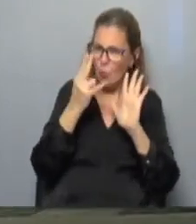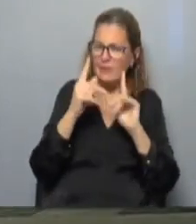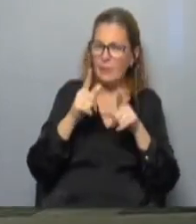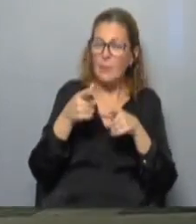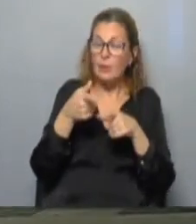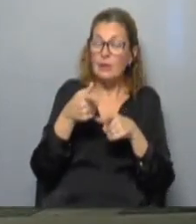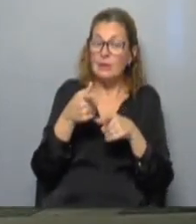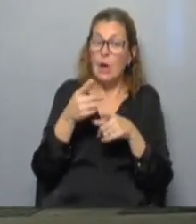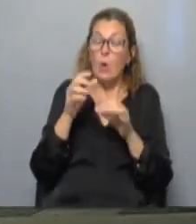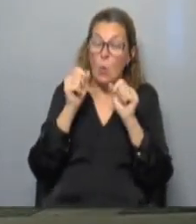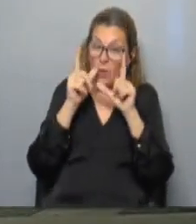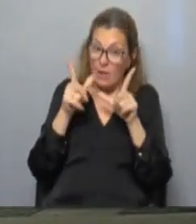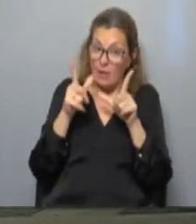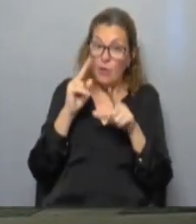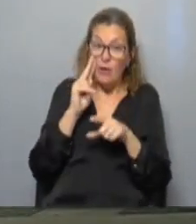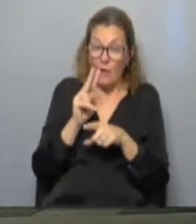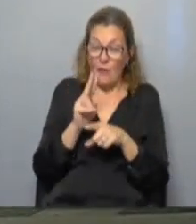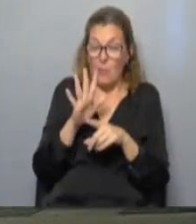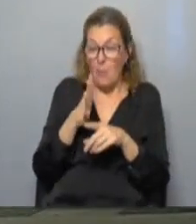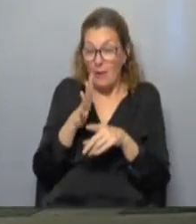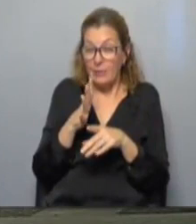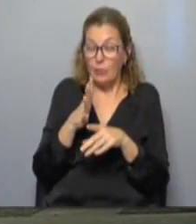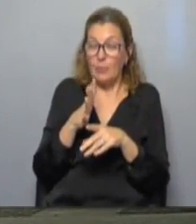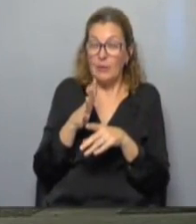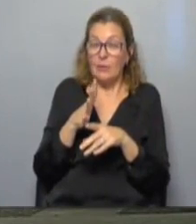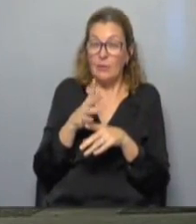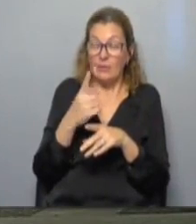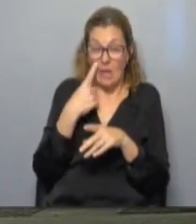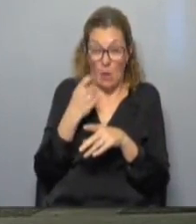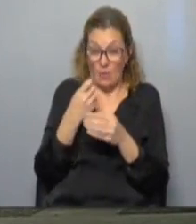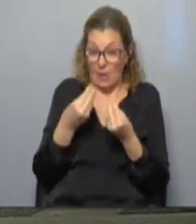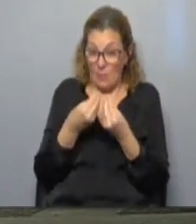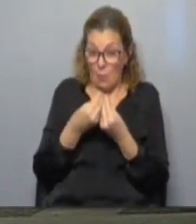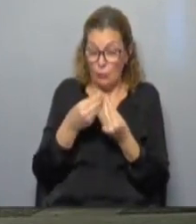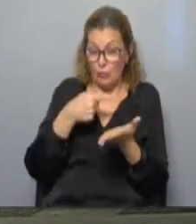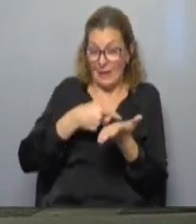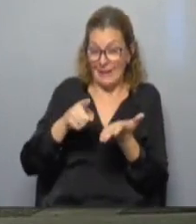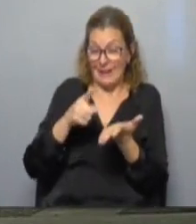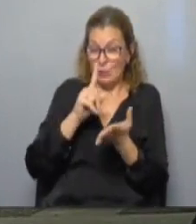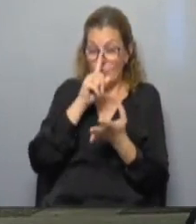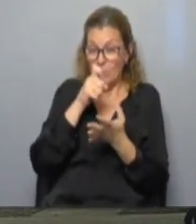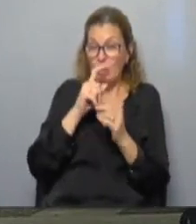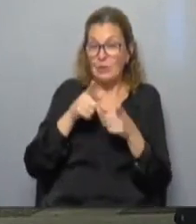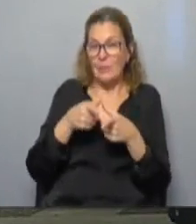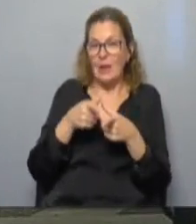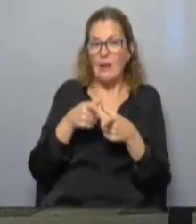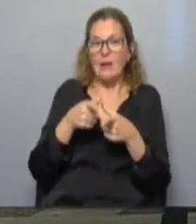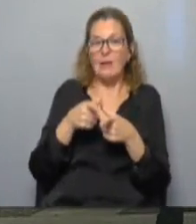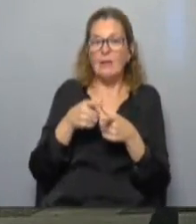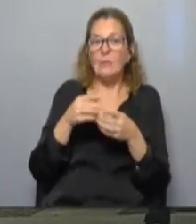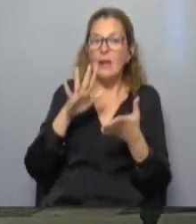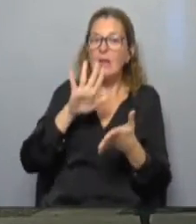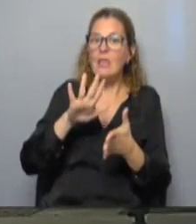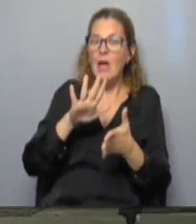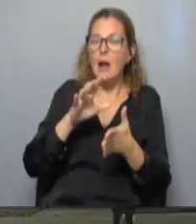niebla, que ahí apreciamos, está, por lo menos es muy notoria, en la zona céntrica de Montevideo y en buena parte de la capital, se va a